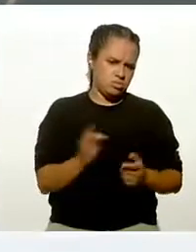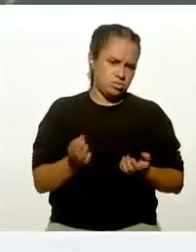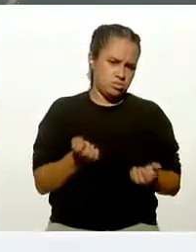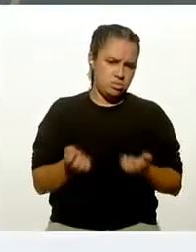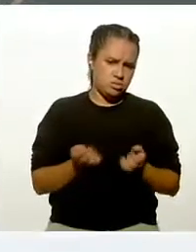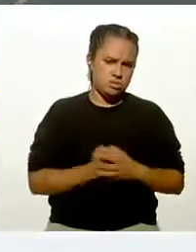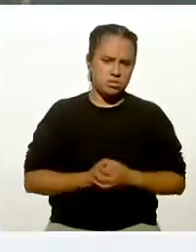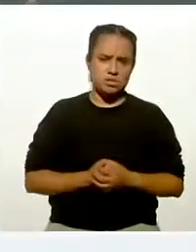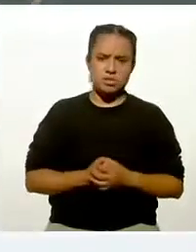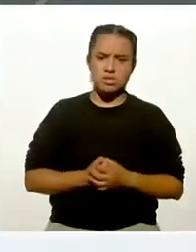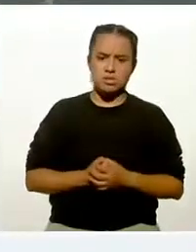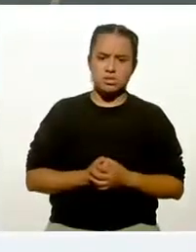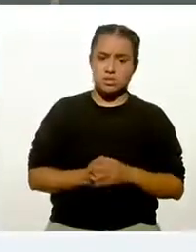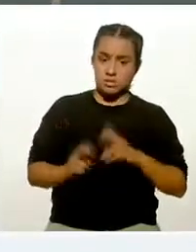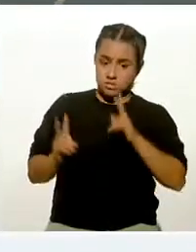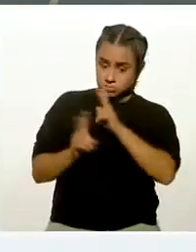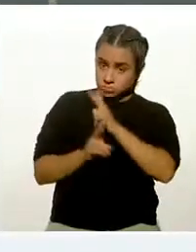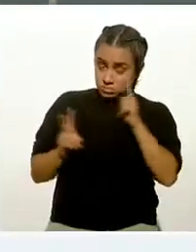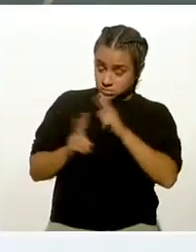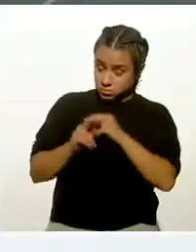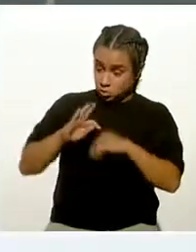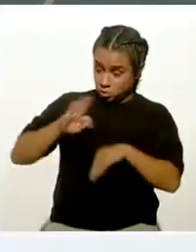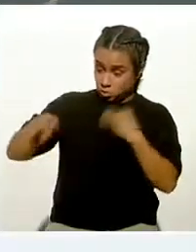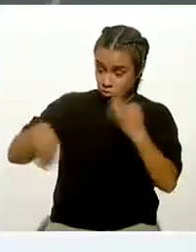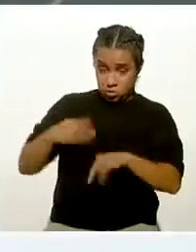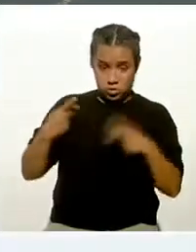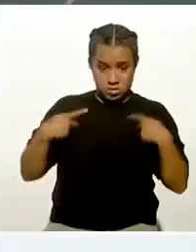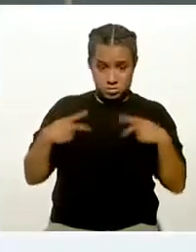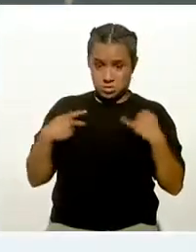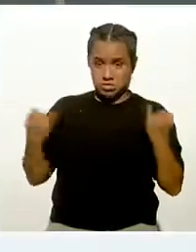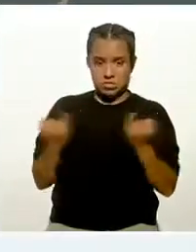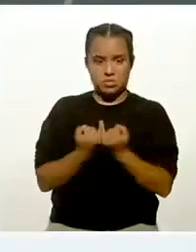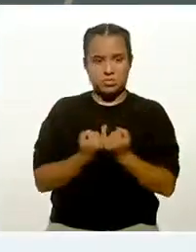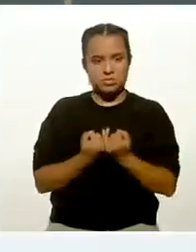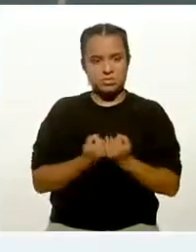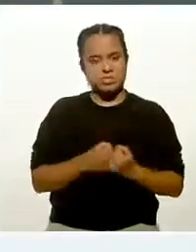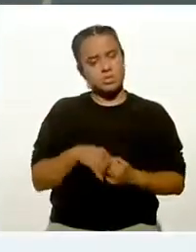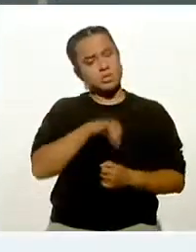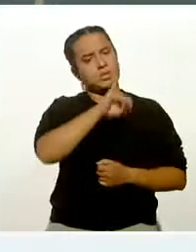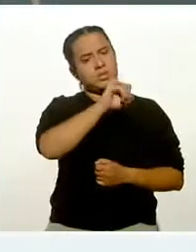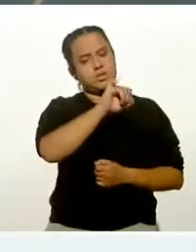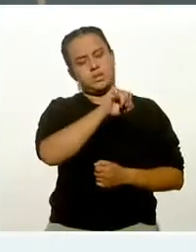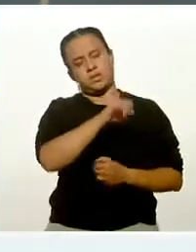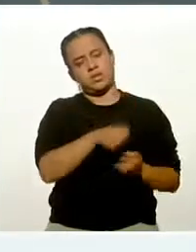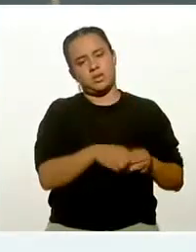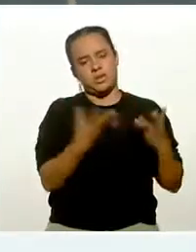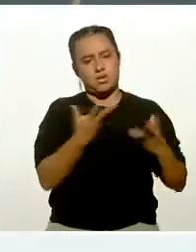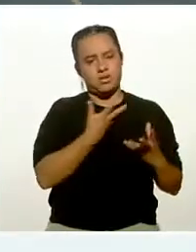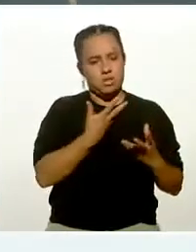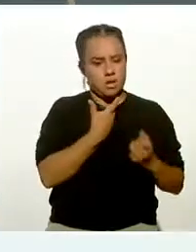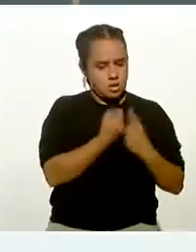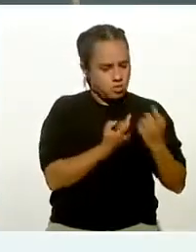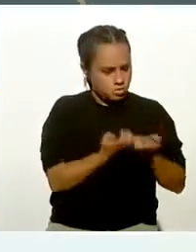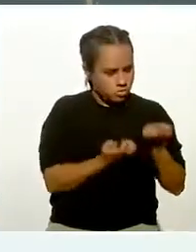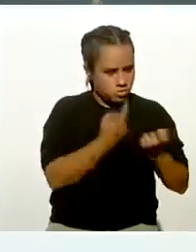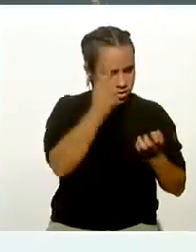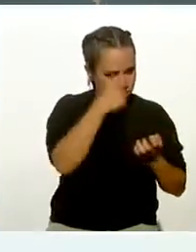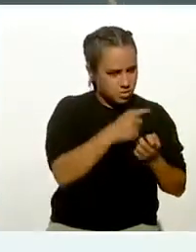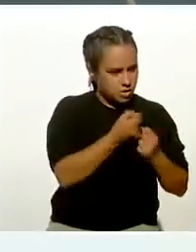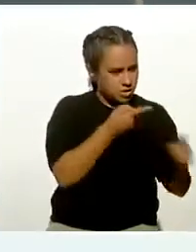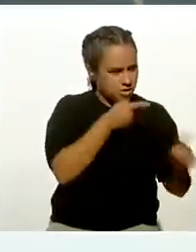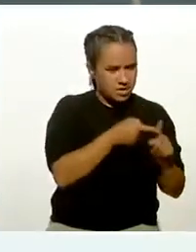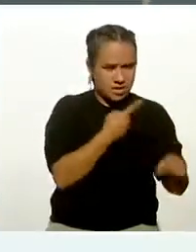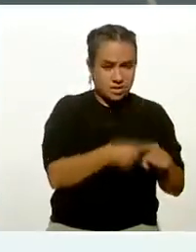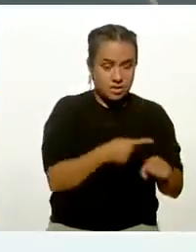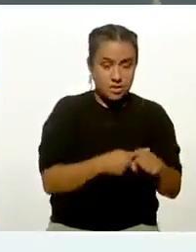¿Estos ejercicios respiratorios los recomiendas para todo mundo? Sí. Obviamente hay ejercicios específicos para patologías, pero este